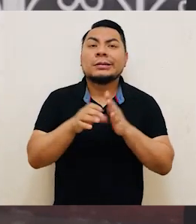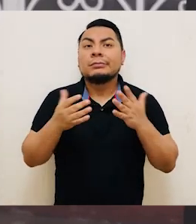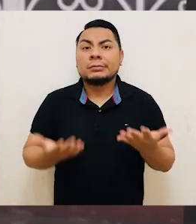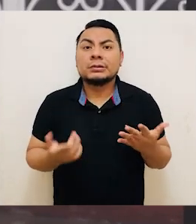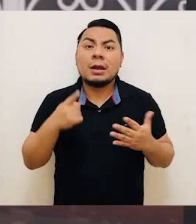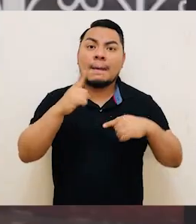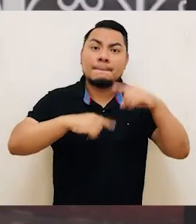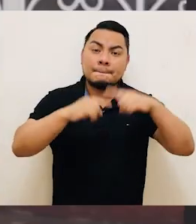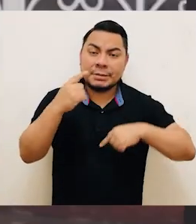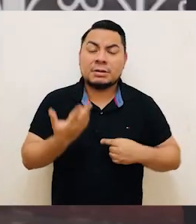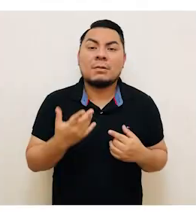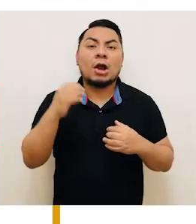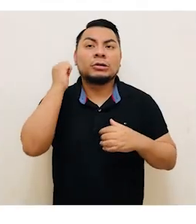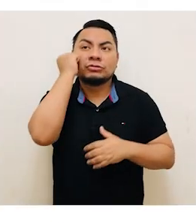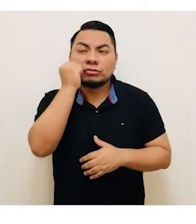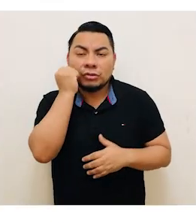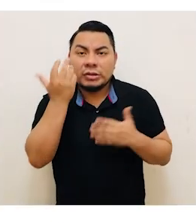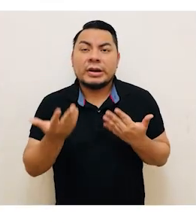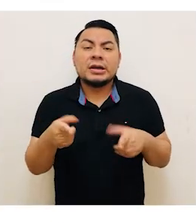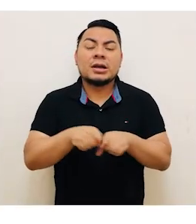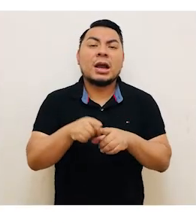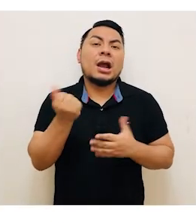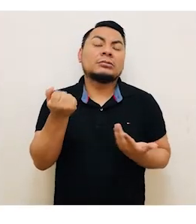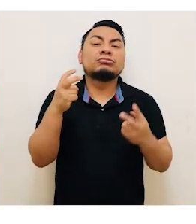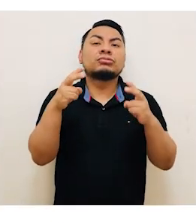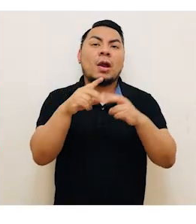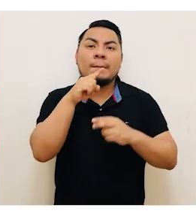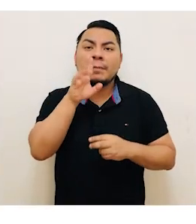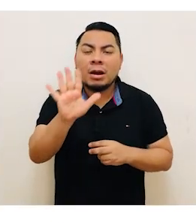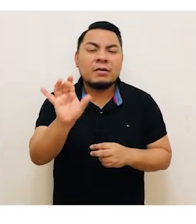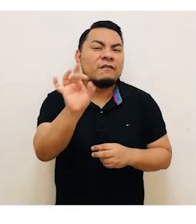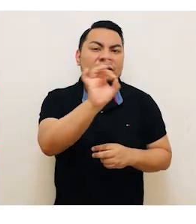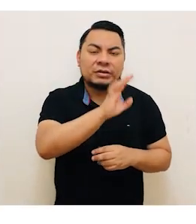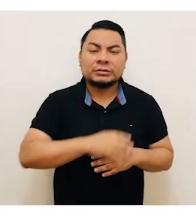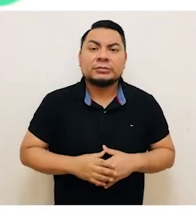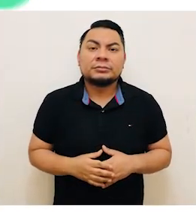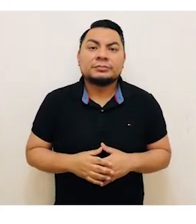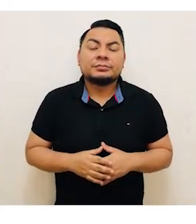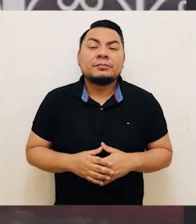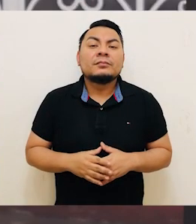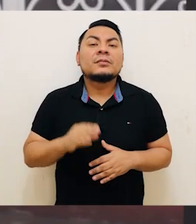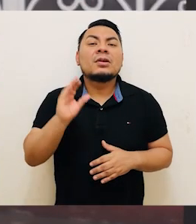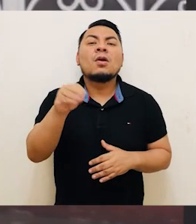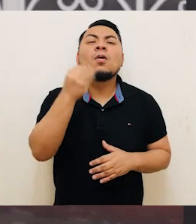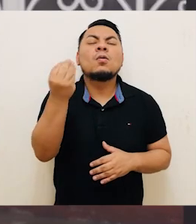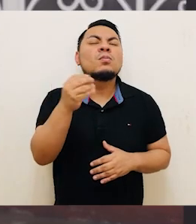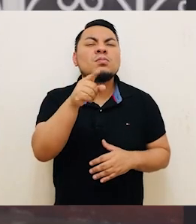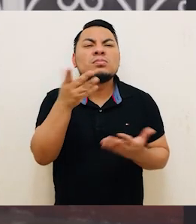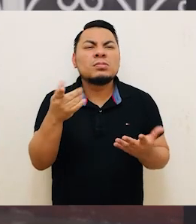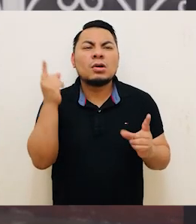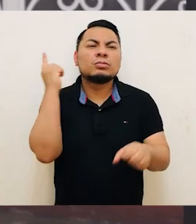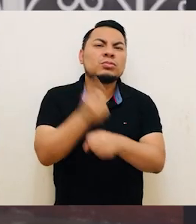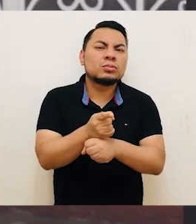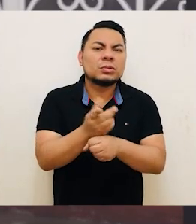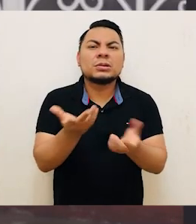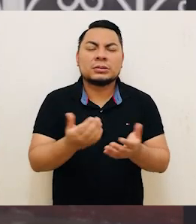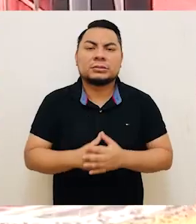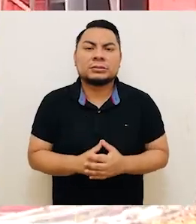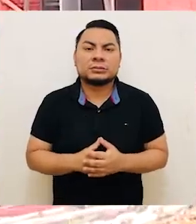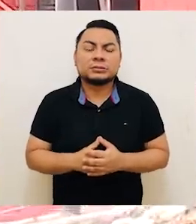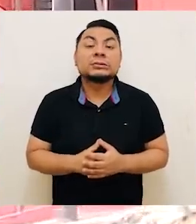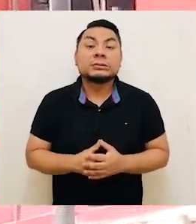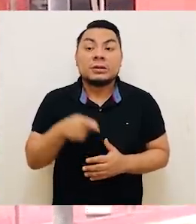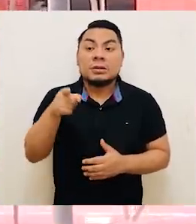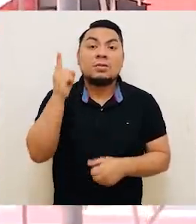suegros, entre otros. ¿Cómo realizar la denuncia? La denuncia se puede realizar de manera